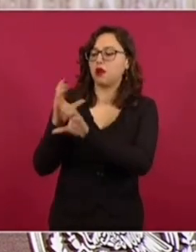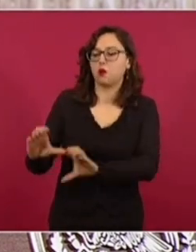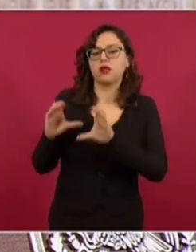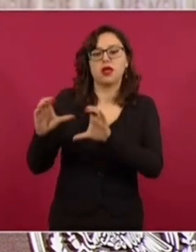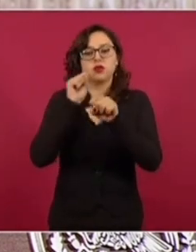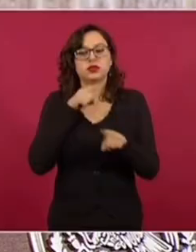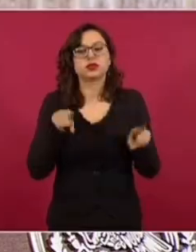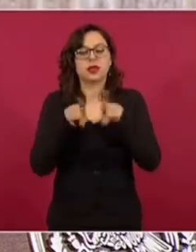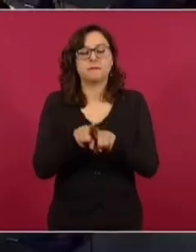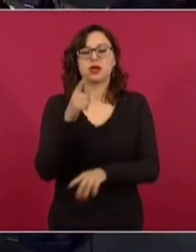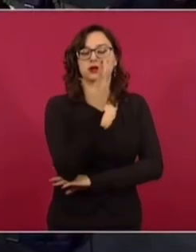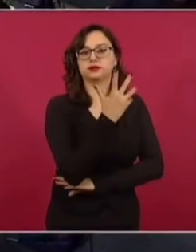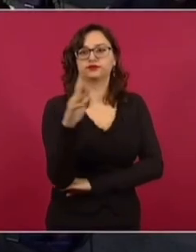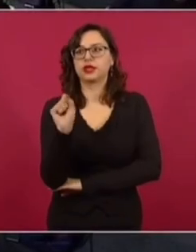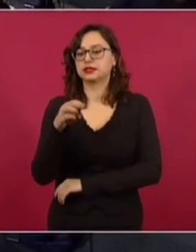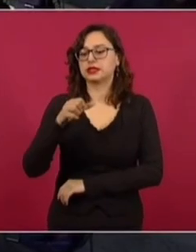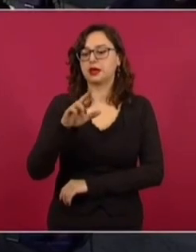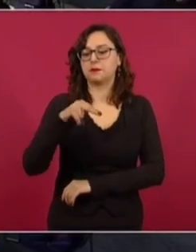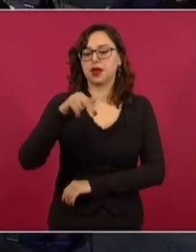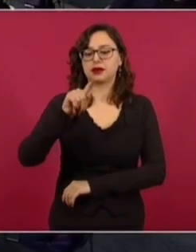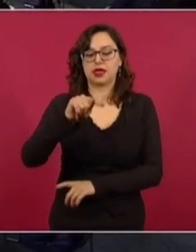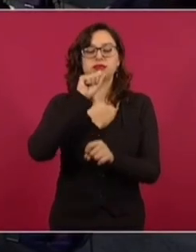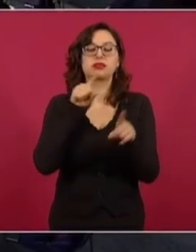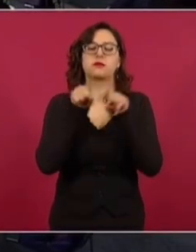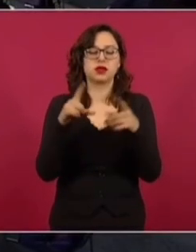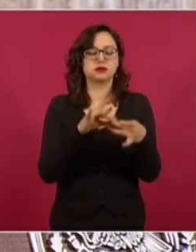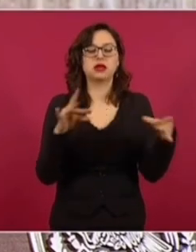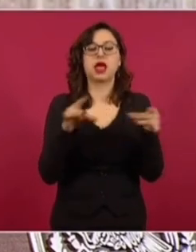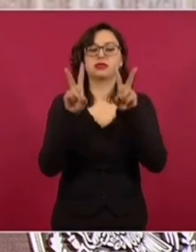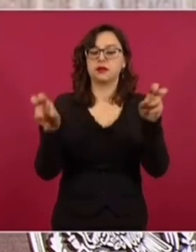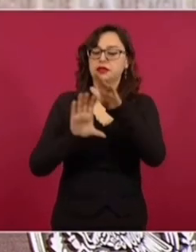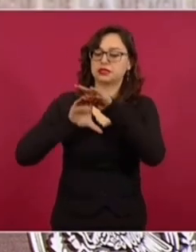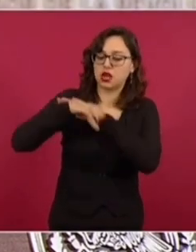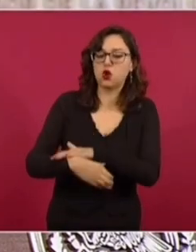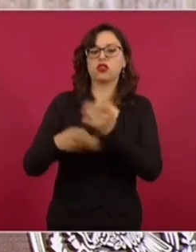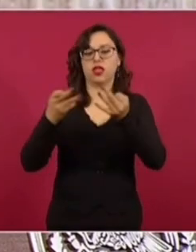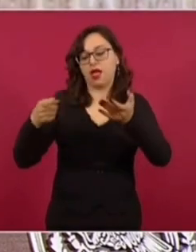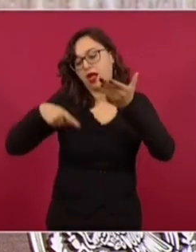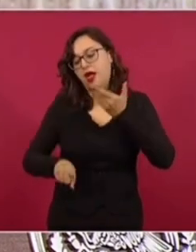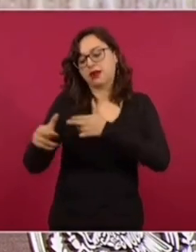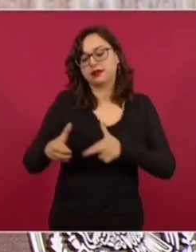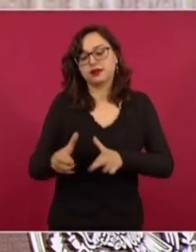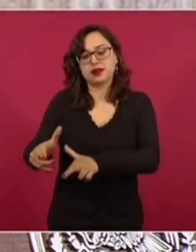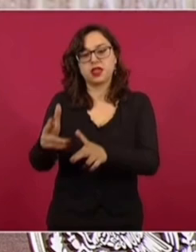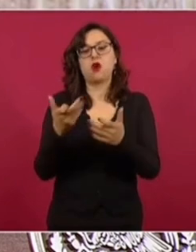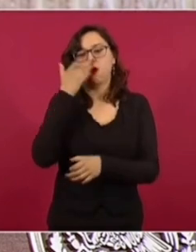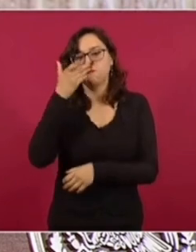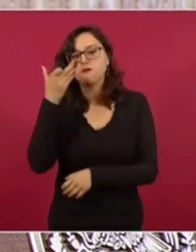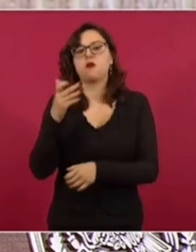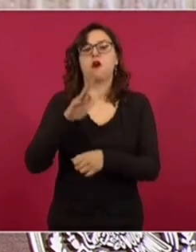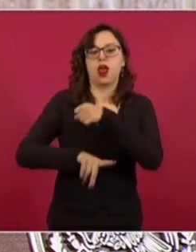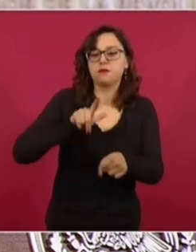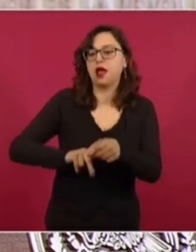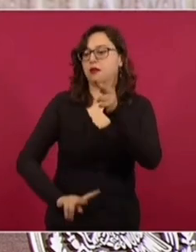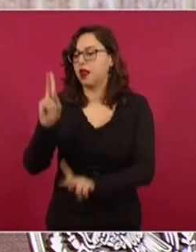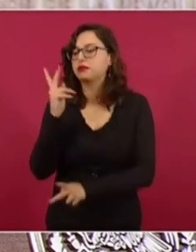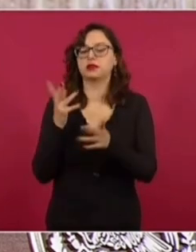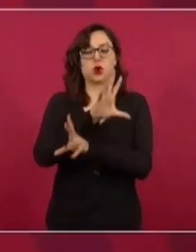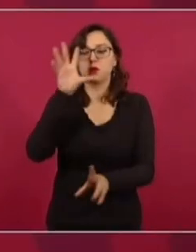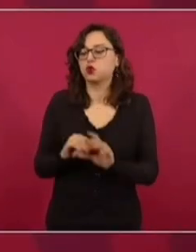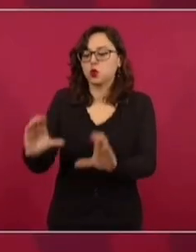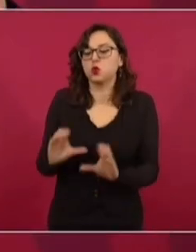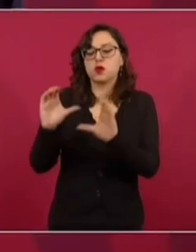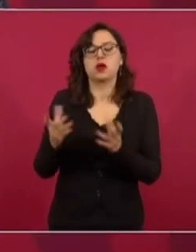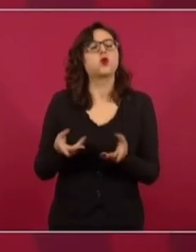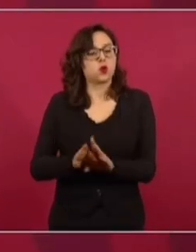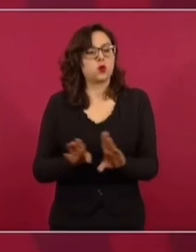de medio ambiente para explicar lo de cenotes, ríos submarinos, lo del cuidado de flora, de fauna nativa, todo